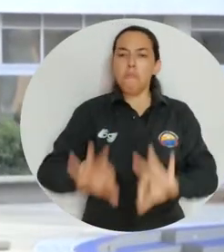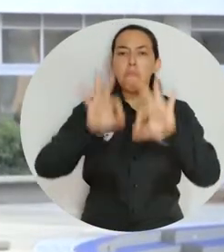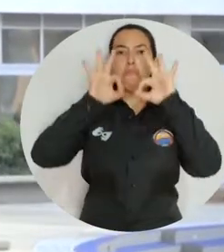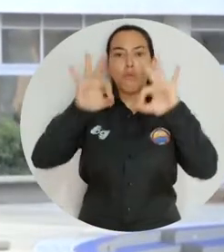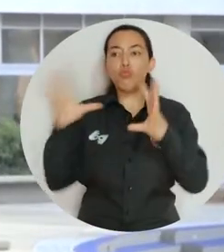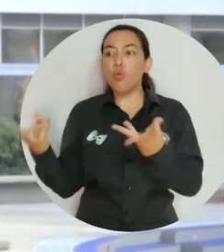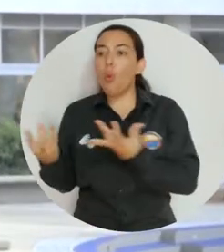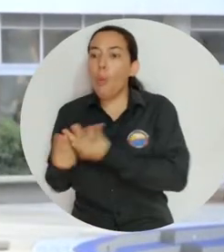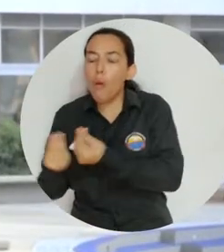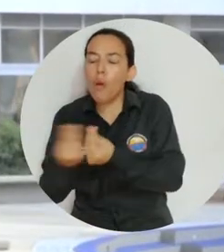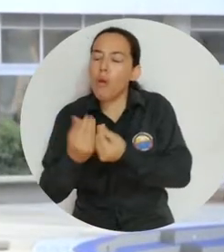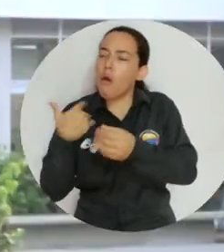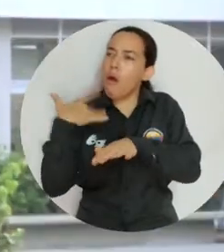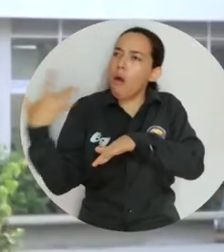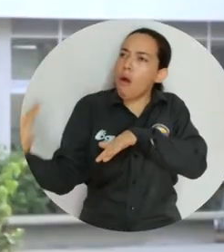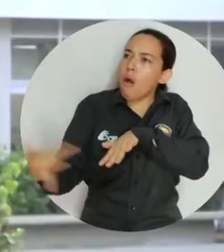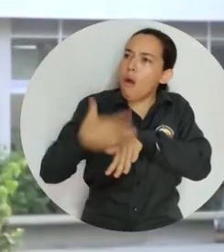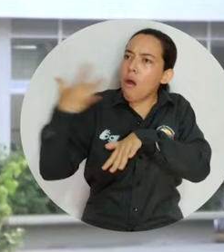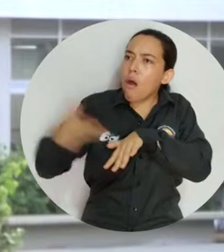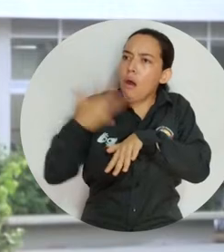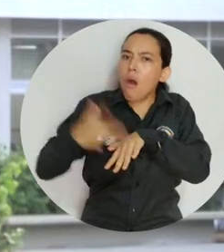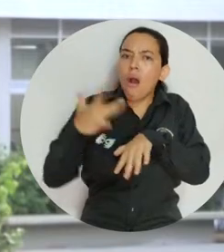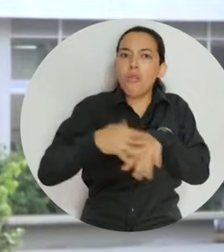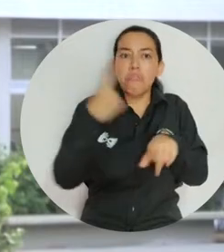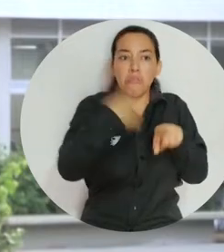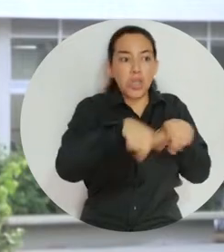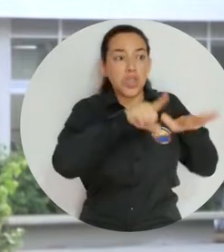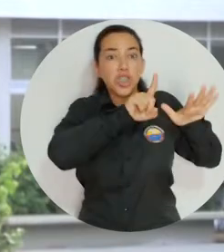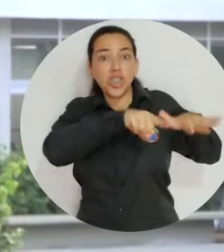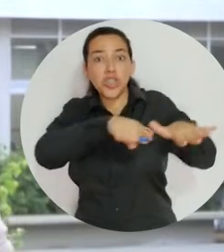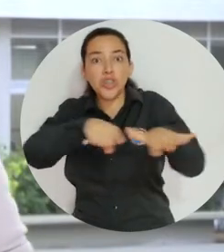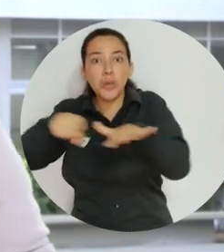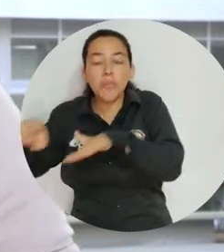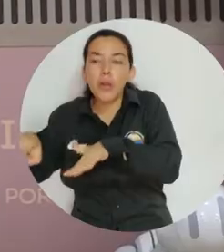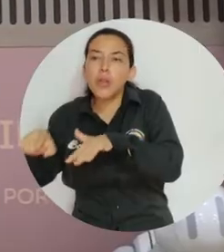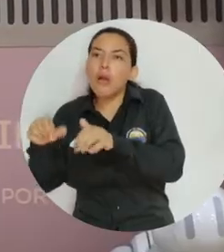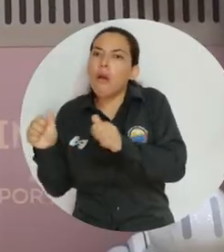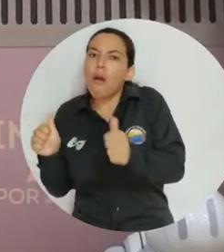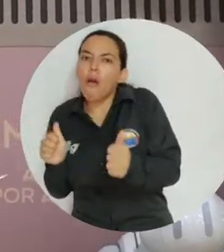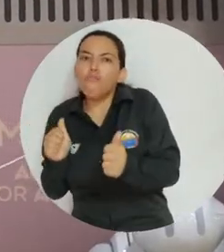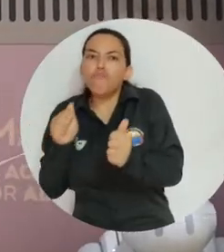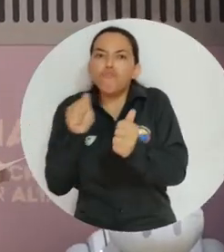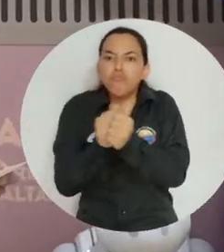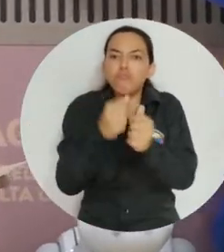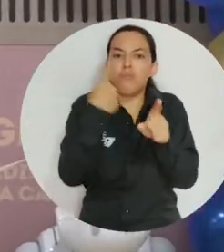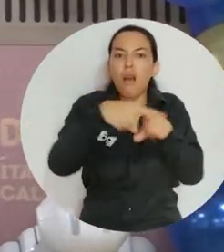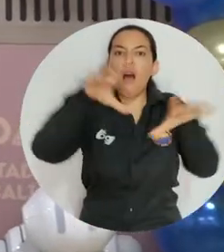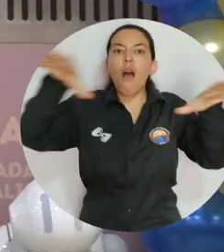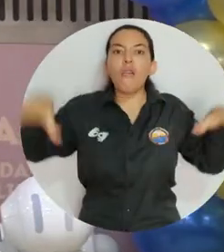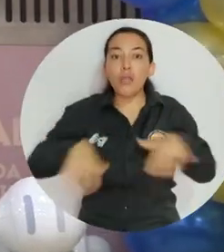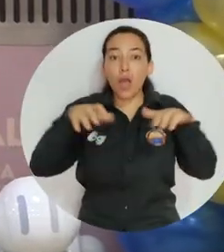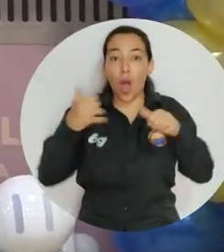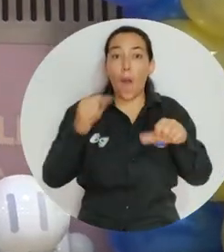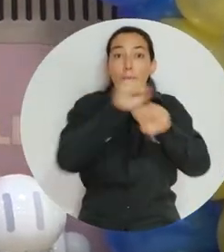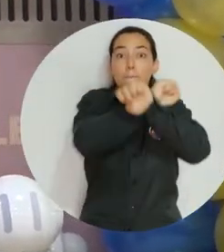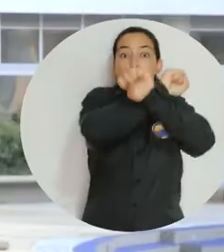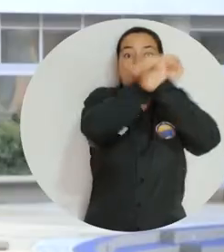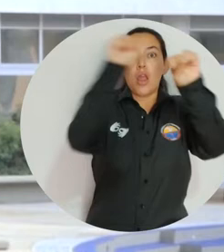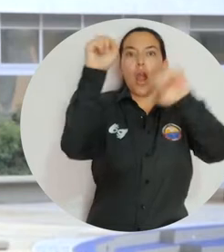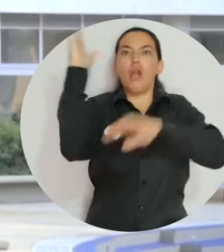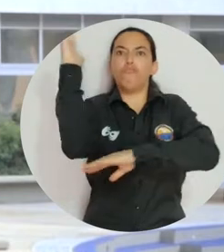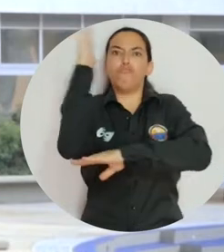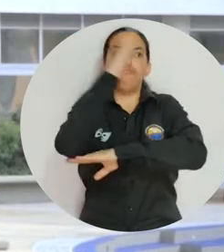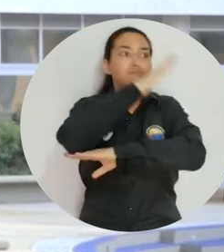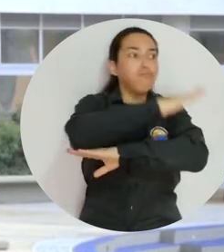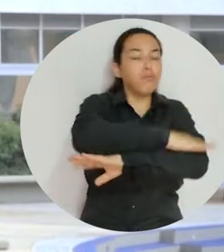con la mejor actitud, todos los compañeros se han visto motivados desde los diversos semestres y acompañándonos en todas las actividades que se han desarrollado desde